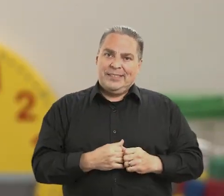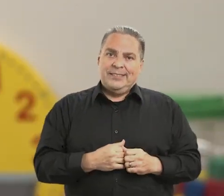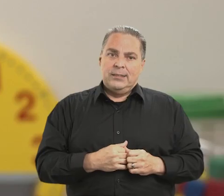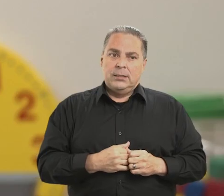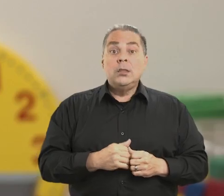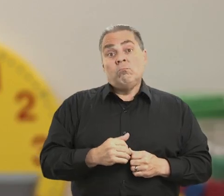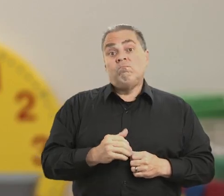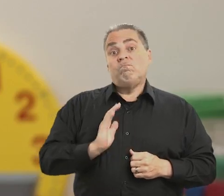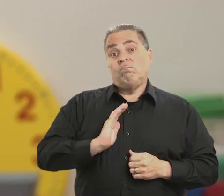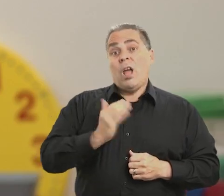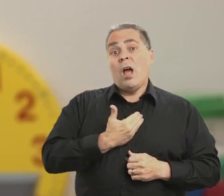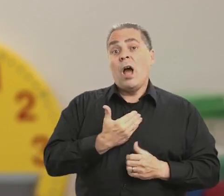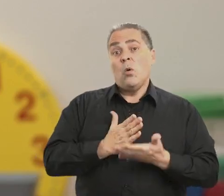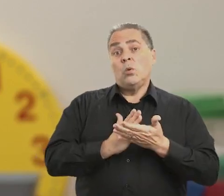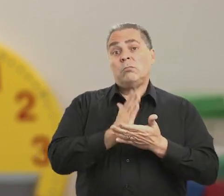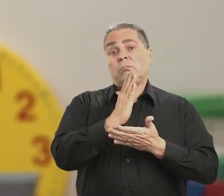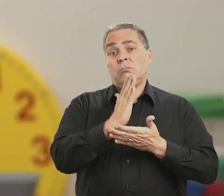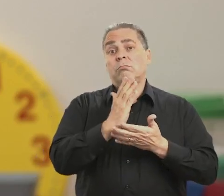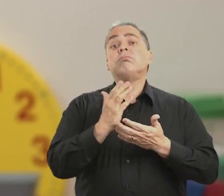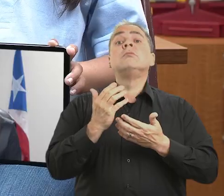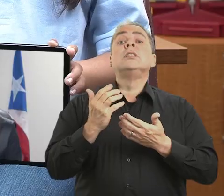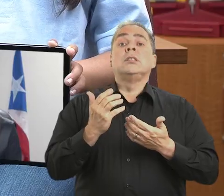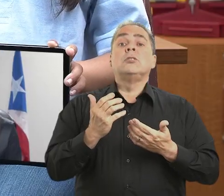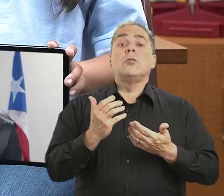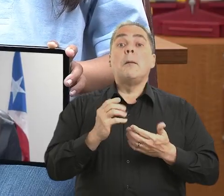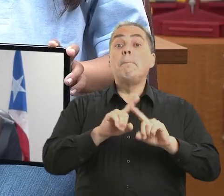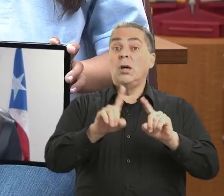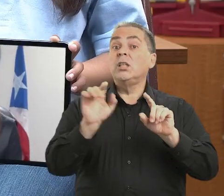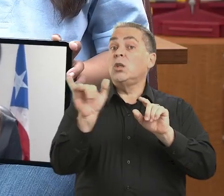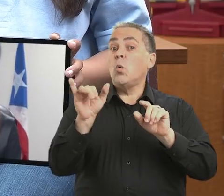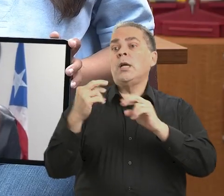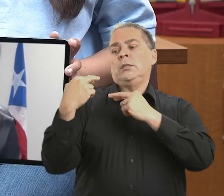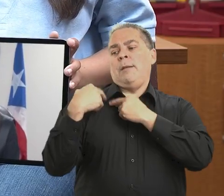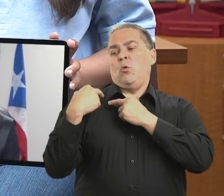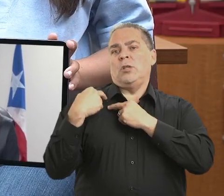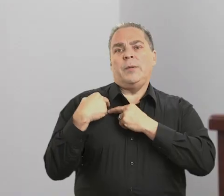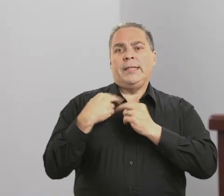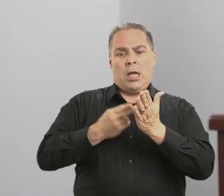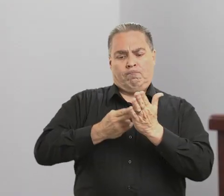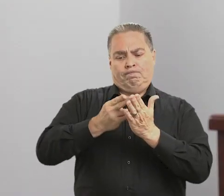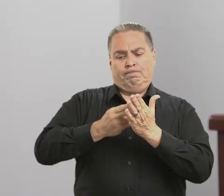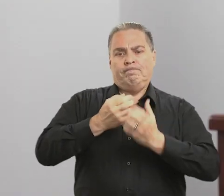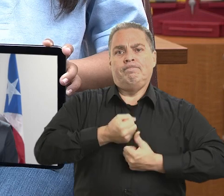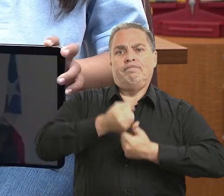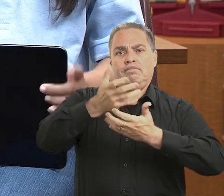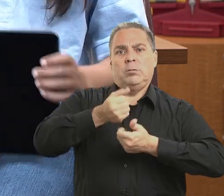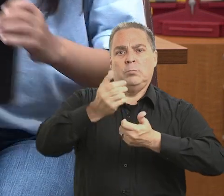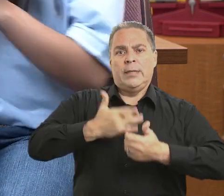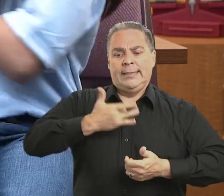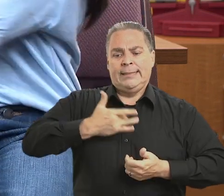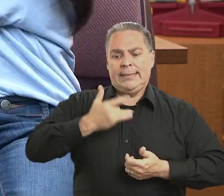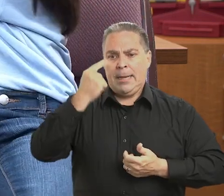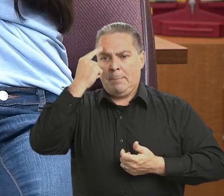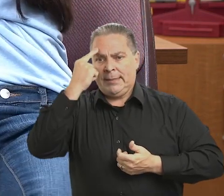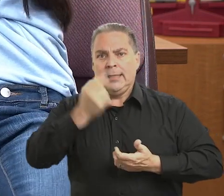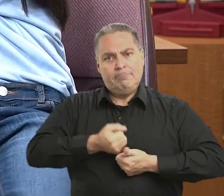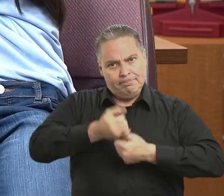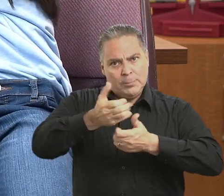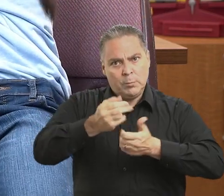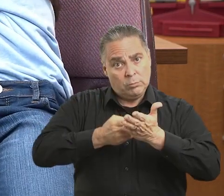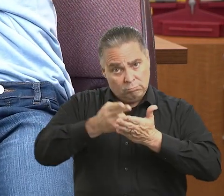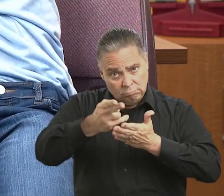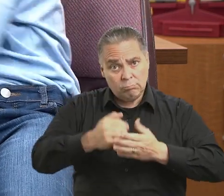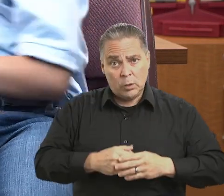sobre lo que sentimos y pensamos. Muchas gracias, jueza. A ustedes. Todas las personas